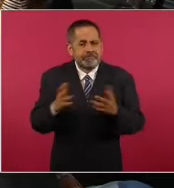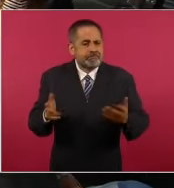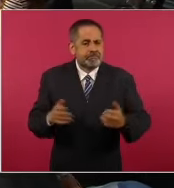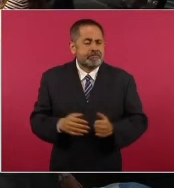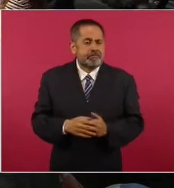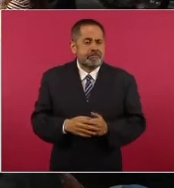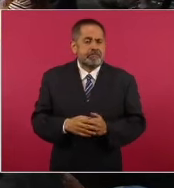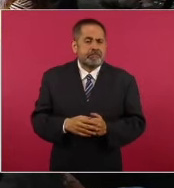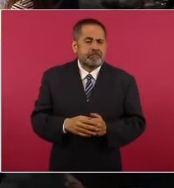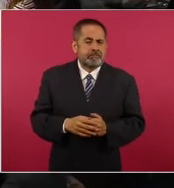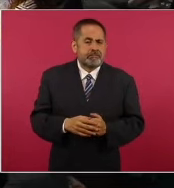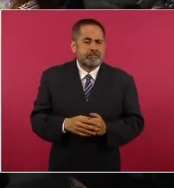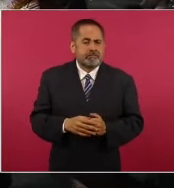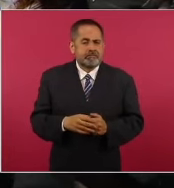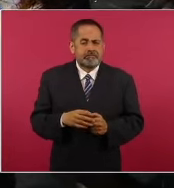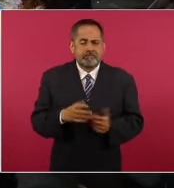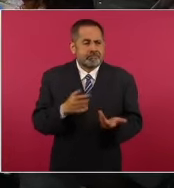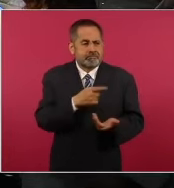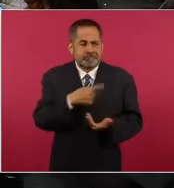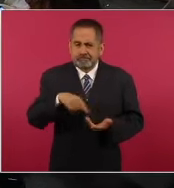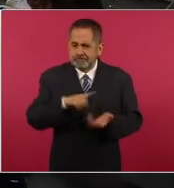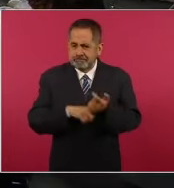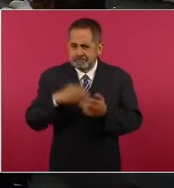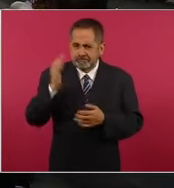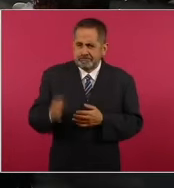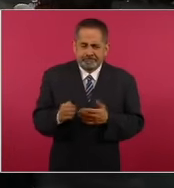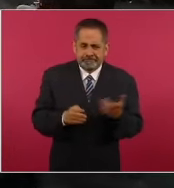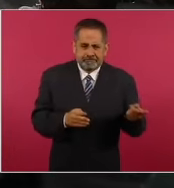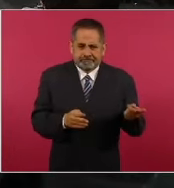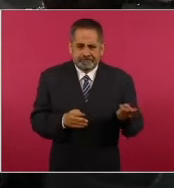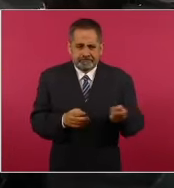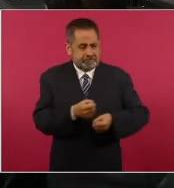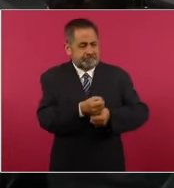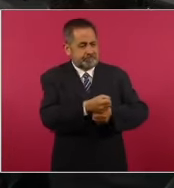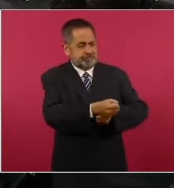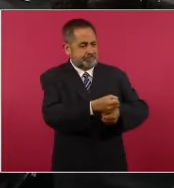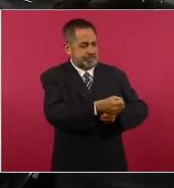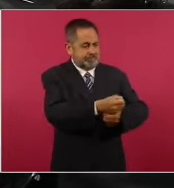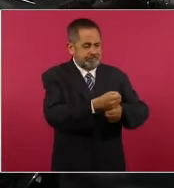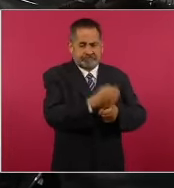¿cómo se va a aceptar la tortura?